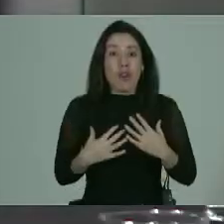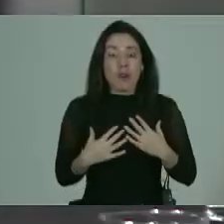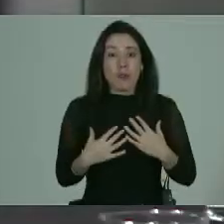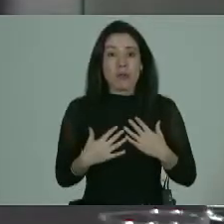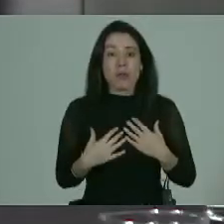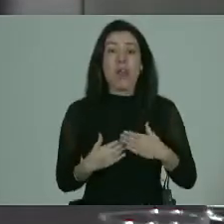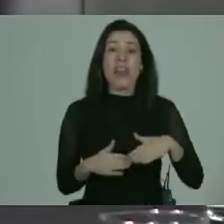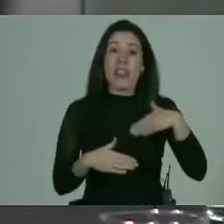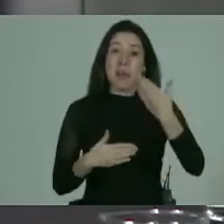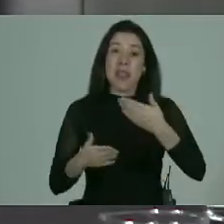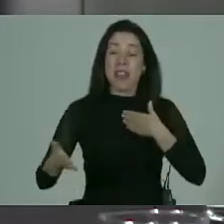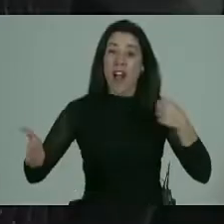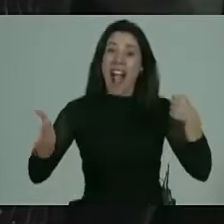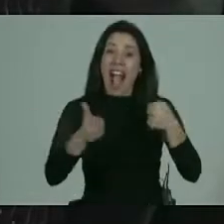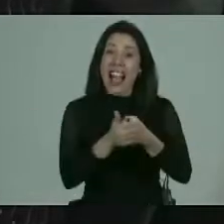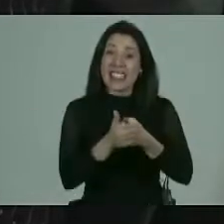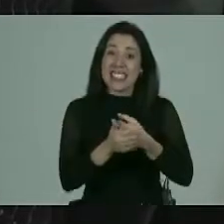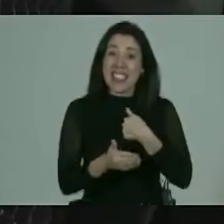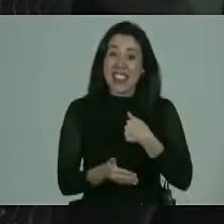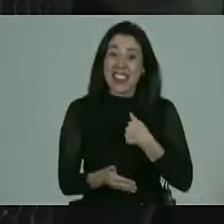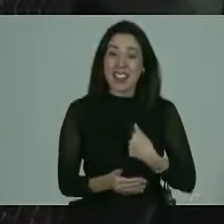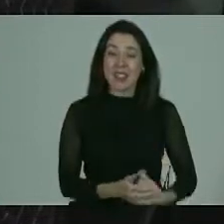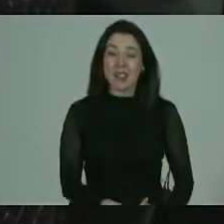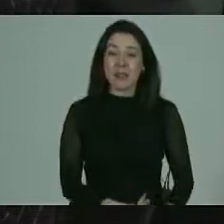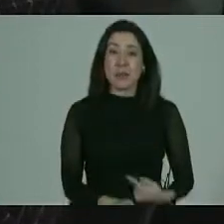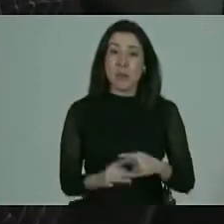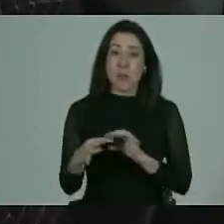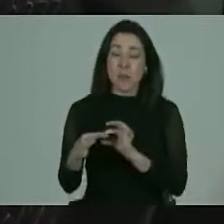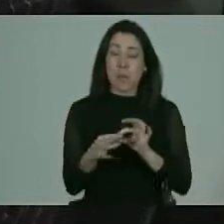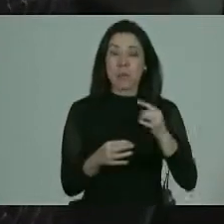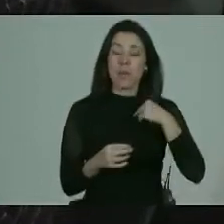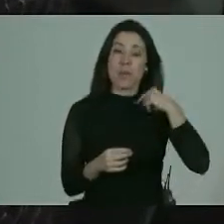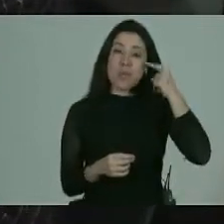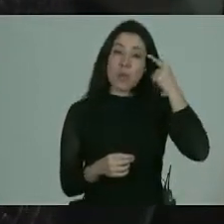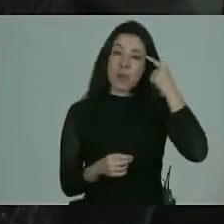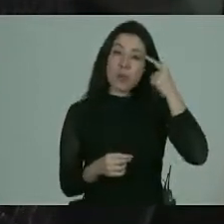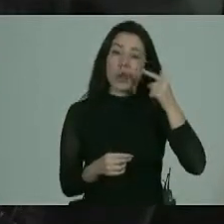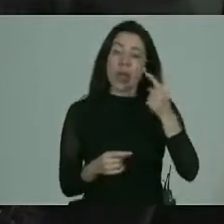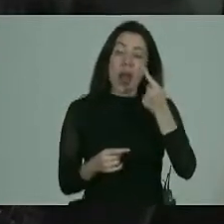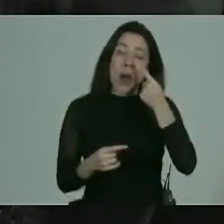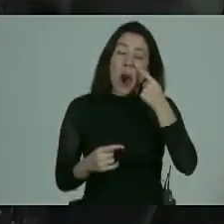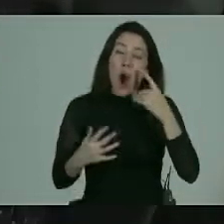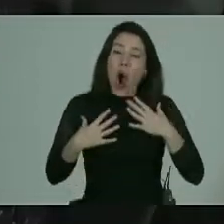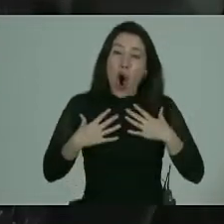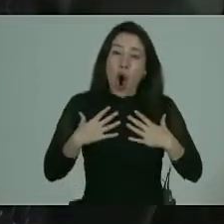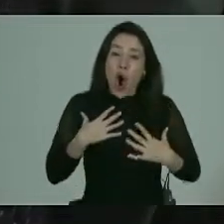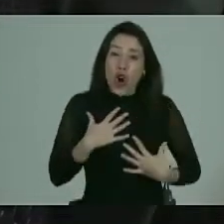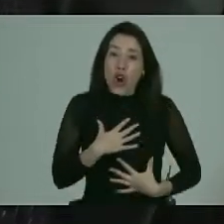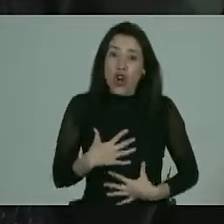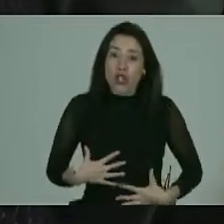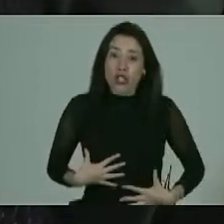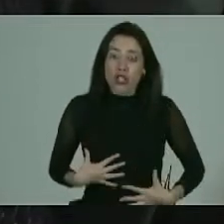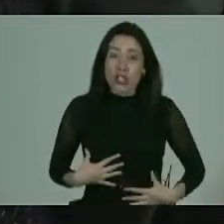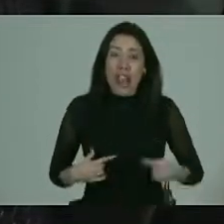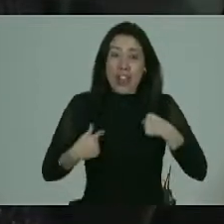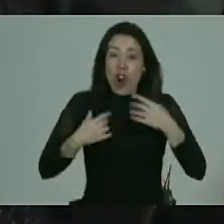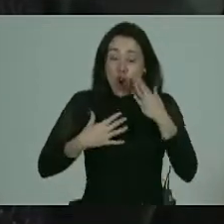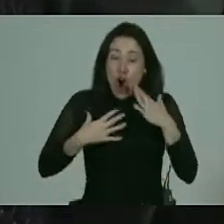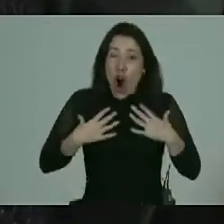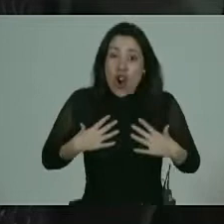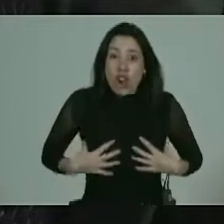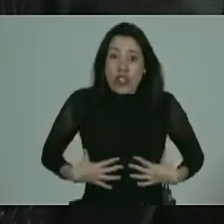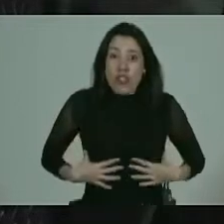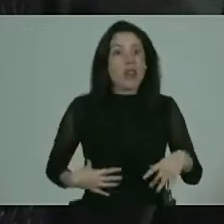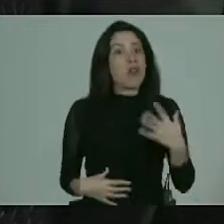ahora después del accidente por lo tanto creo que la exploración y la autoexploración es